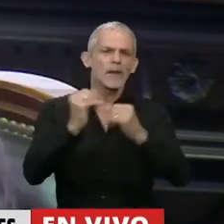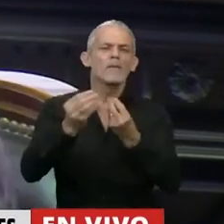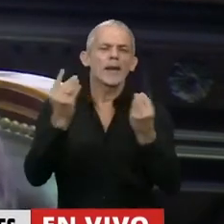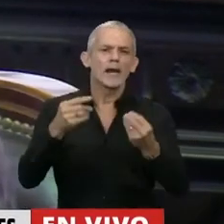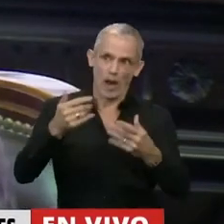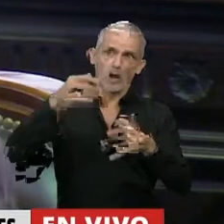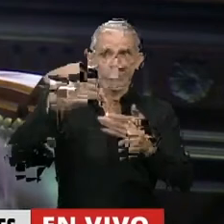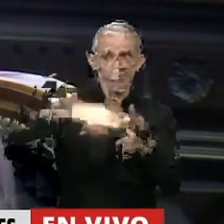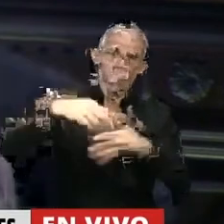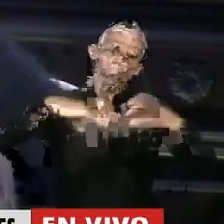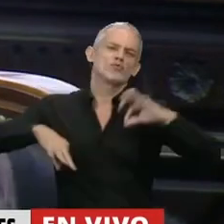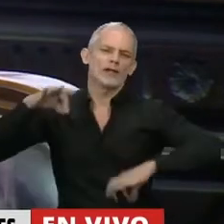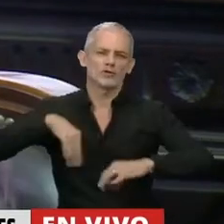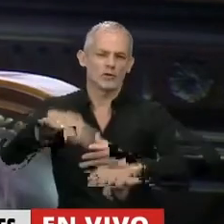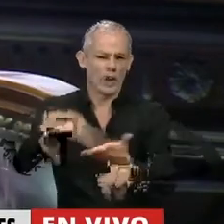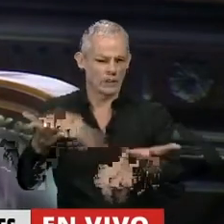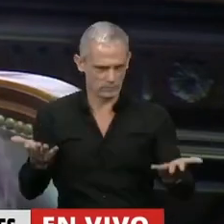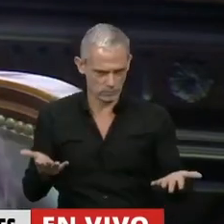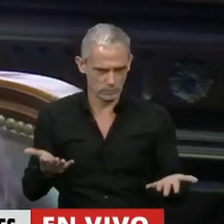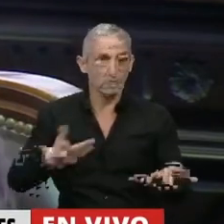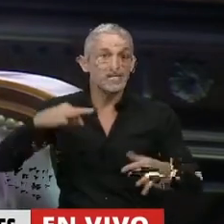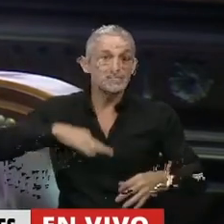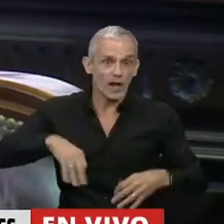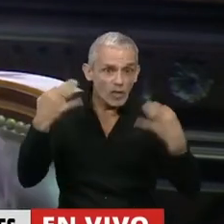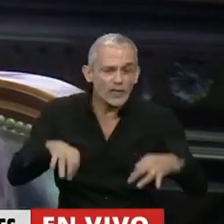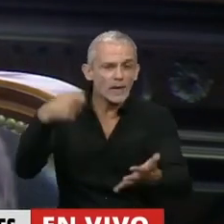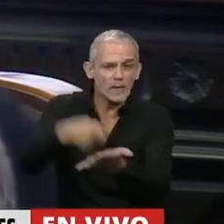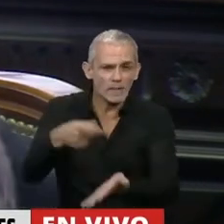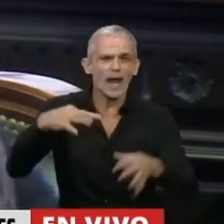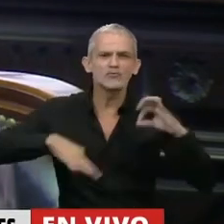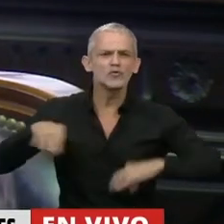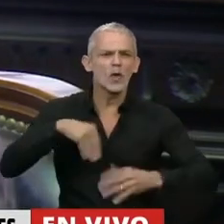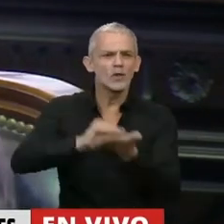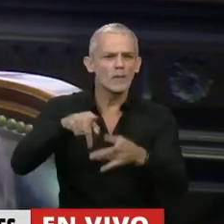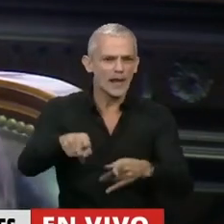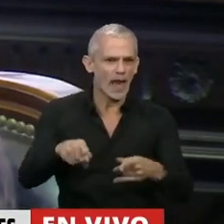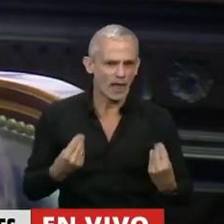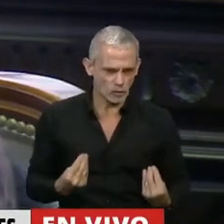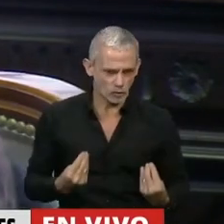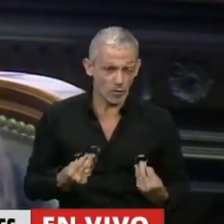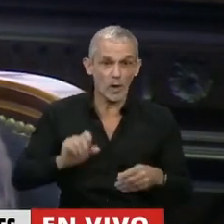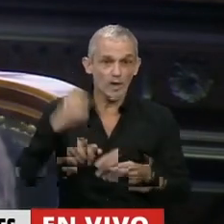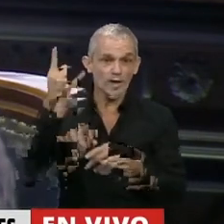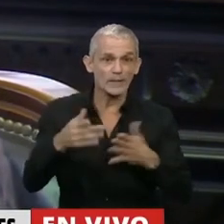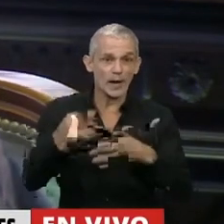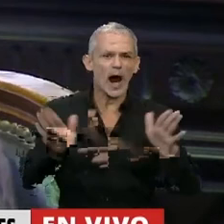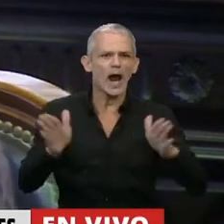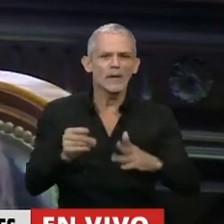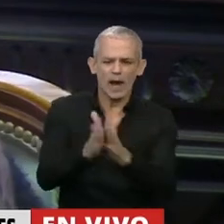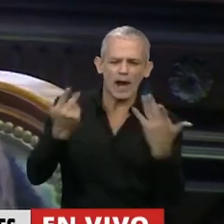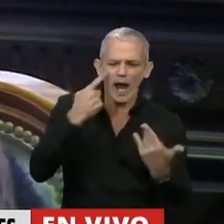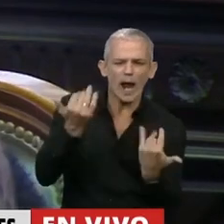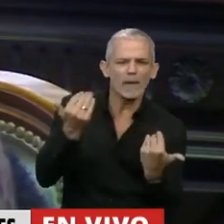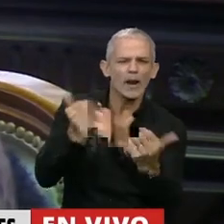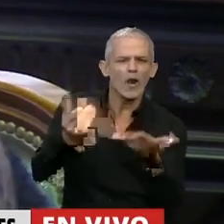ser para pagar los salarios. Los salarios por supuesto que los tienen que pagar, pero primero hay que abrir los libros de esas